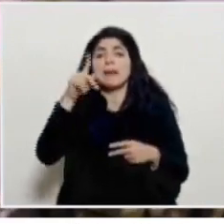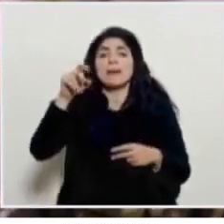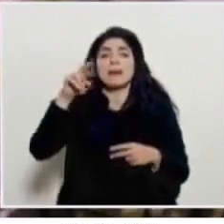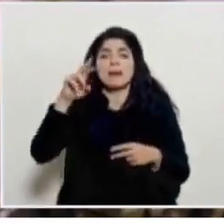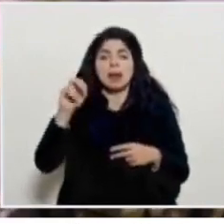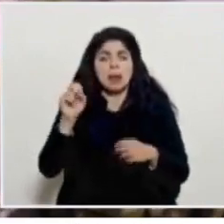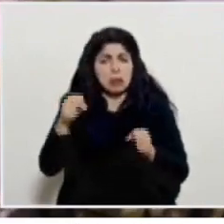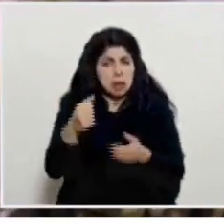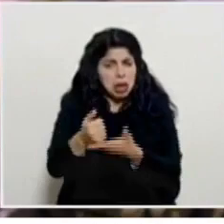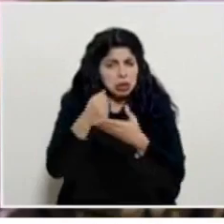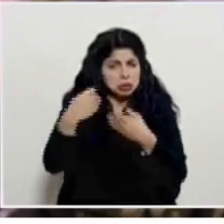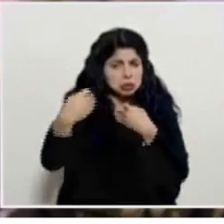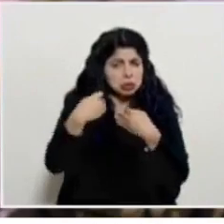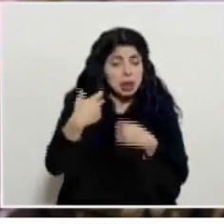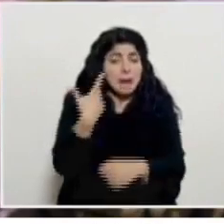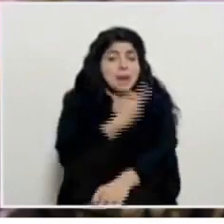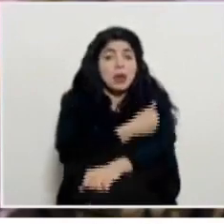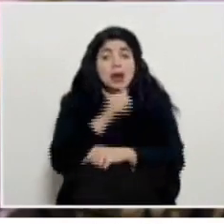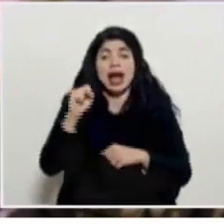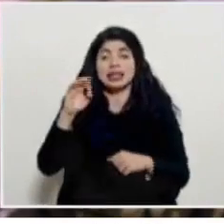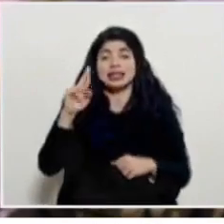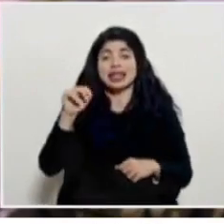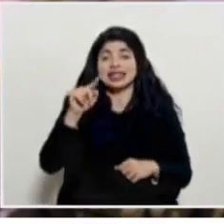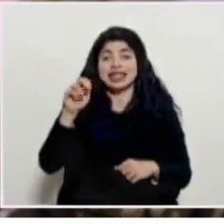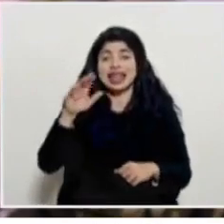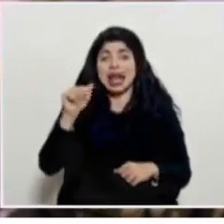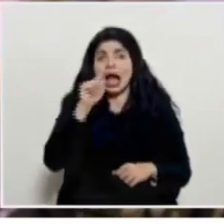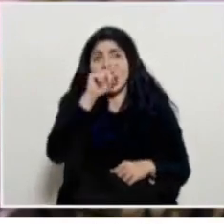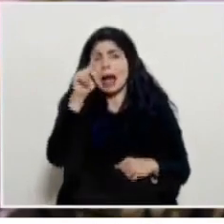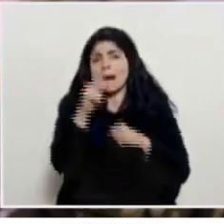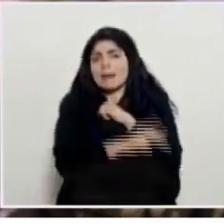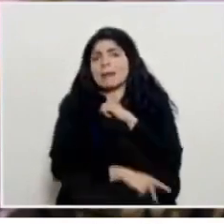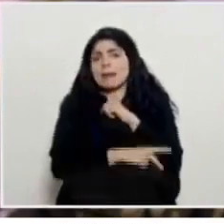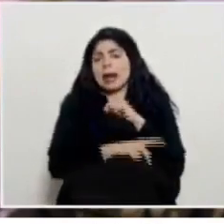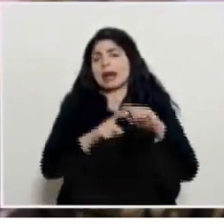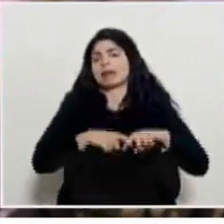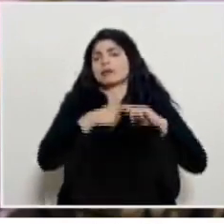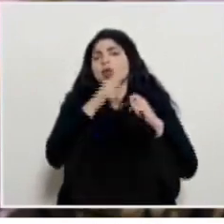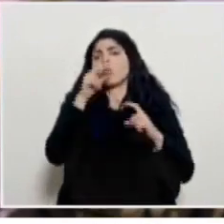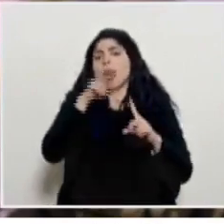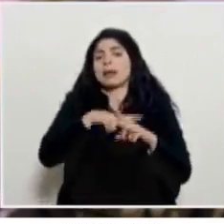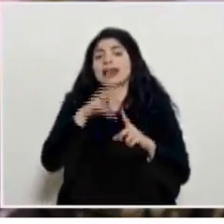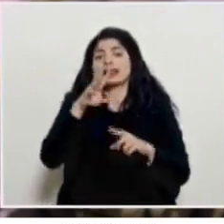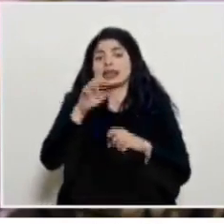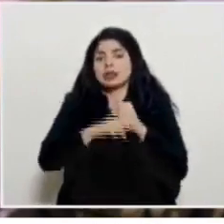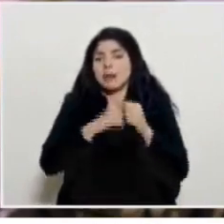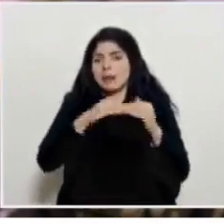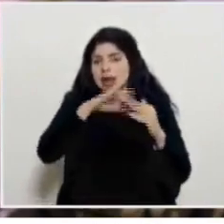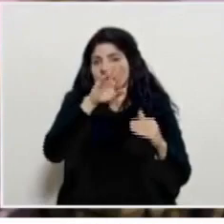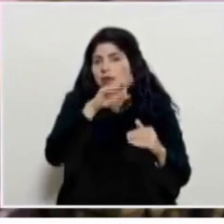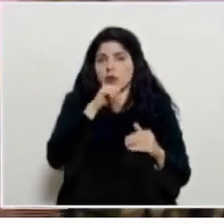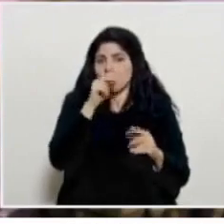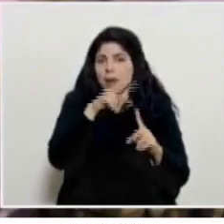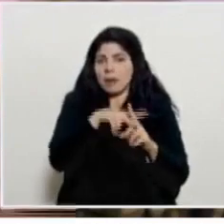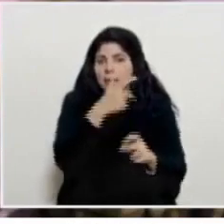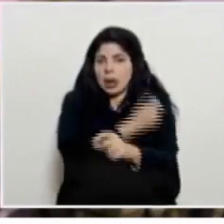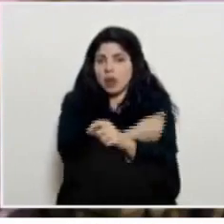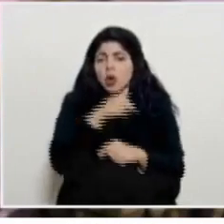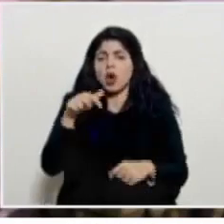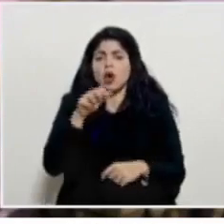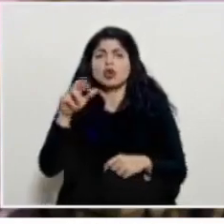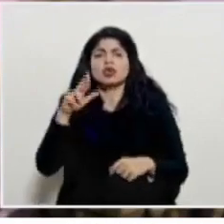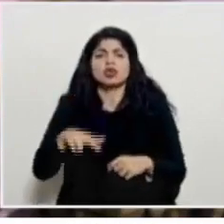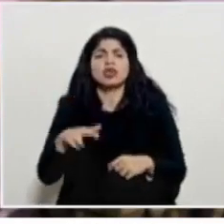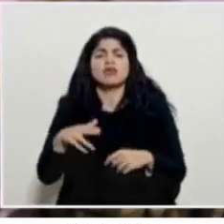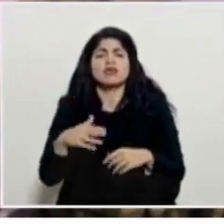este lado En el caso de la vacuna de AstraZeneca varios países han optado por no aplicarla en mayores de 65 Para el caso costarricense ¿En qué rango etario